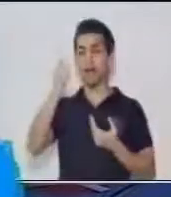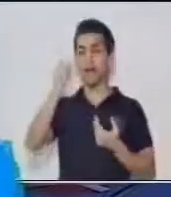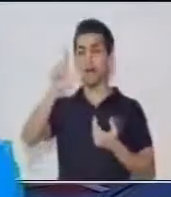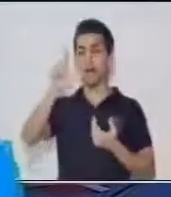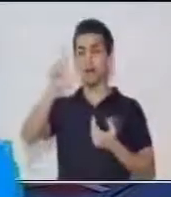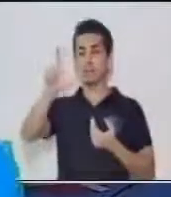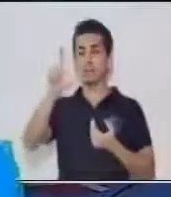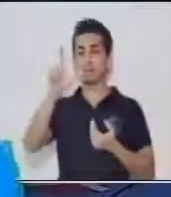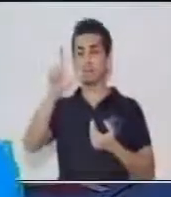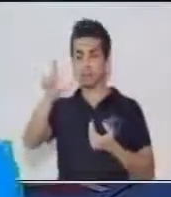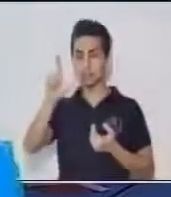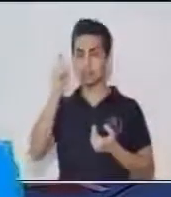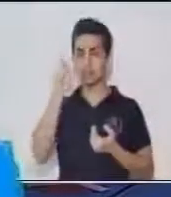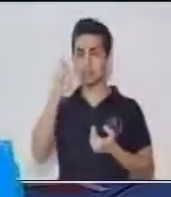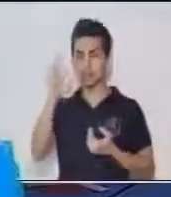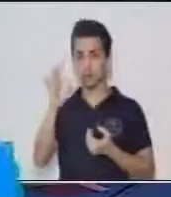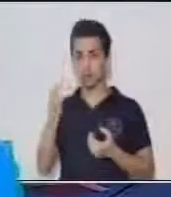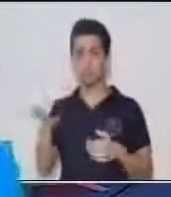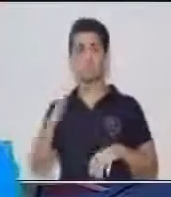¿Qué más?